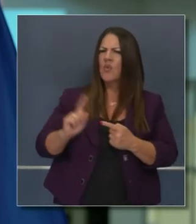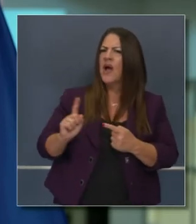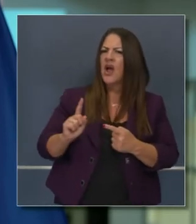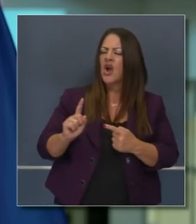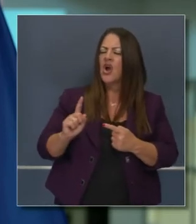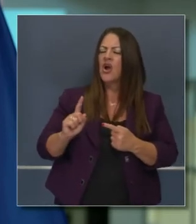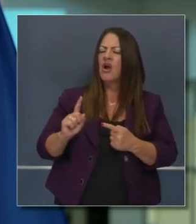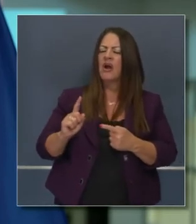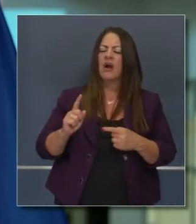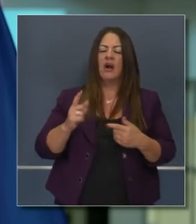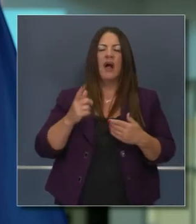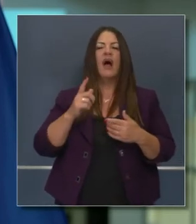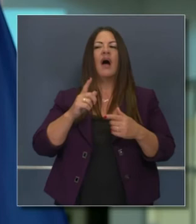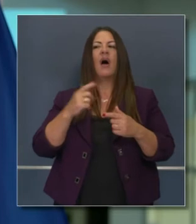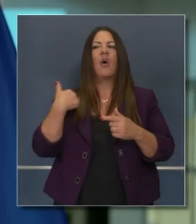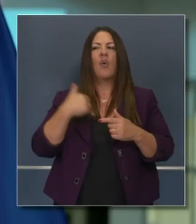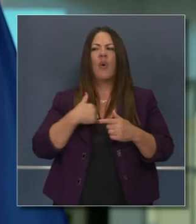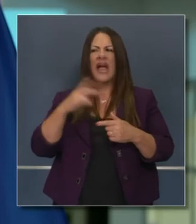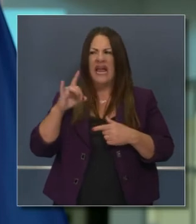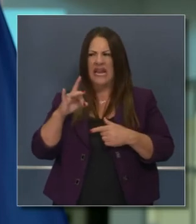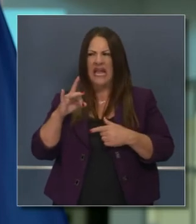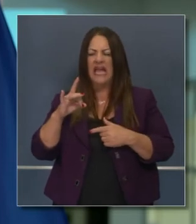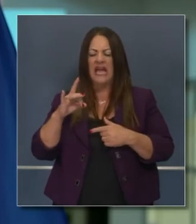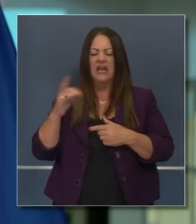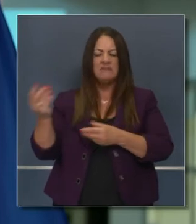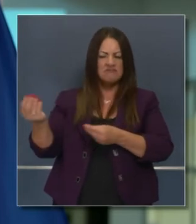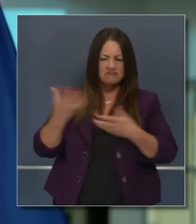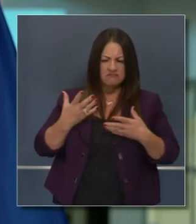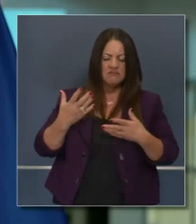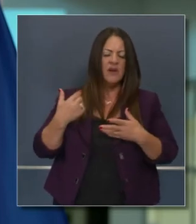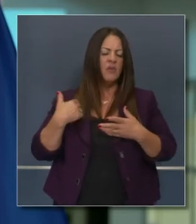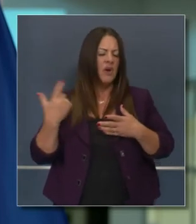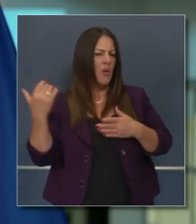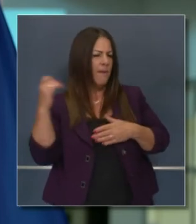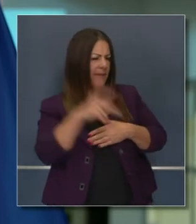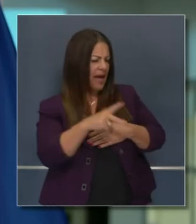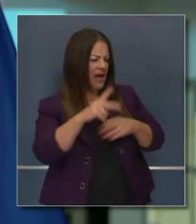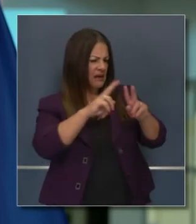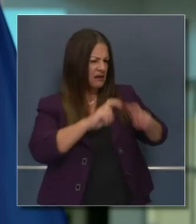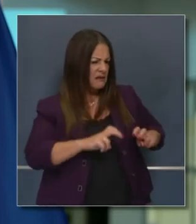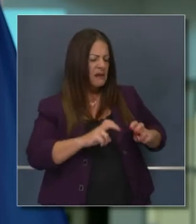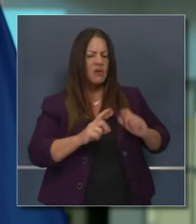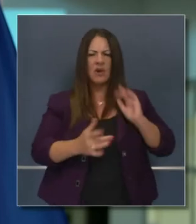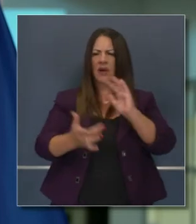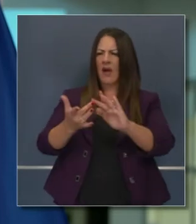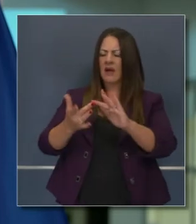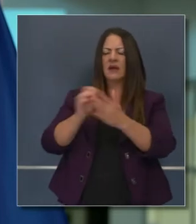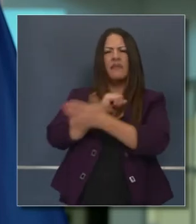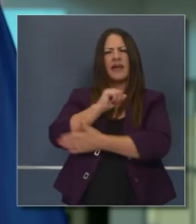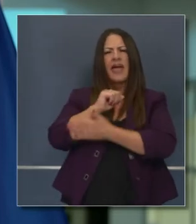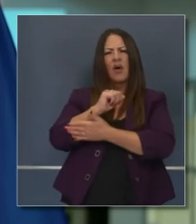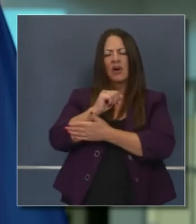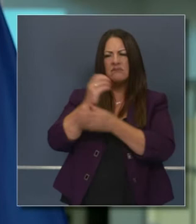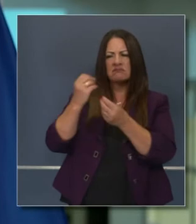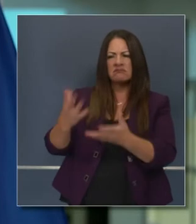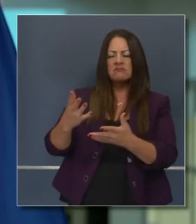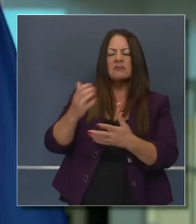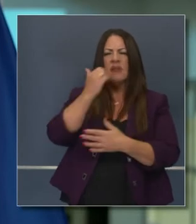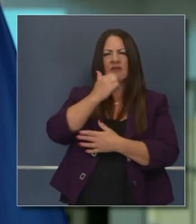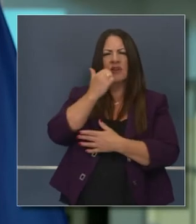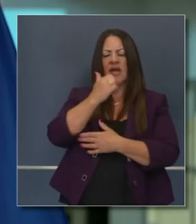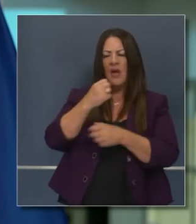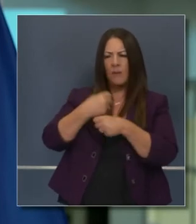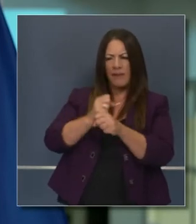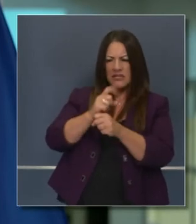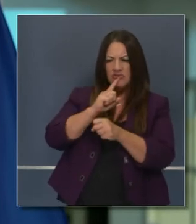con resultados y rápidamente fueron procesados en el sistema y dados a los condados, como lo hacemos todos los